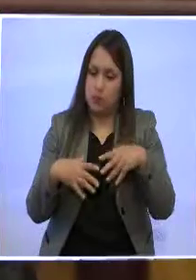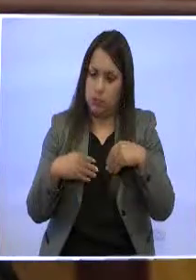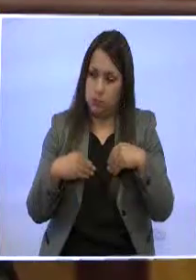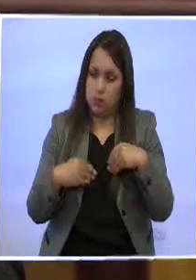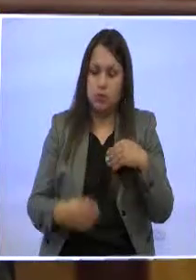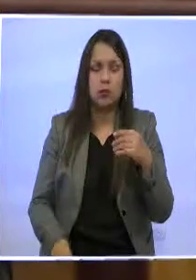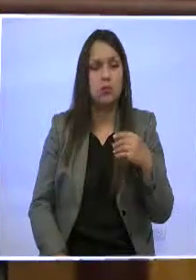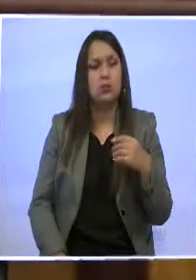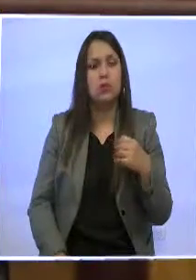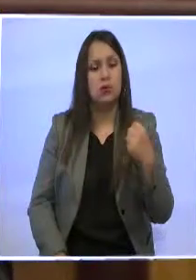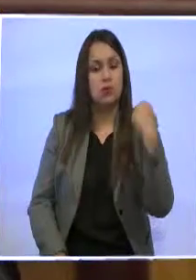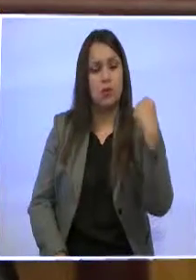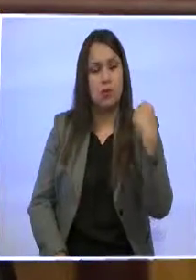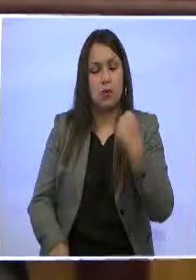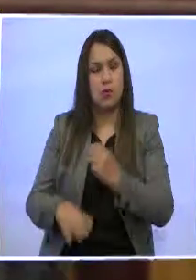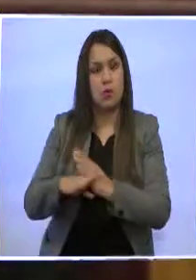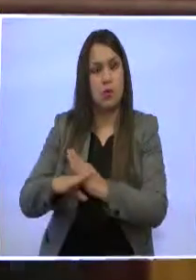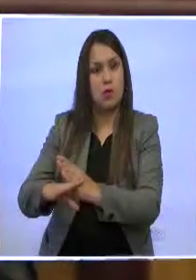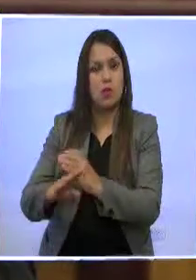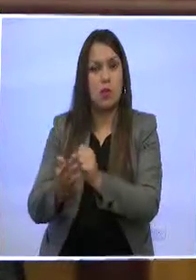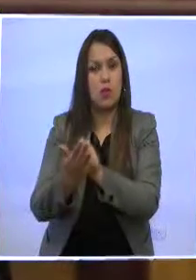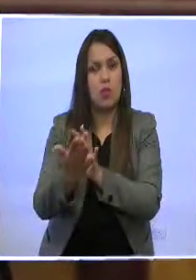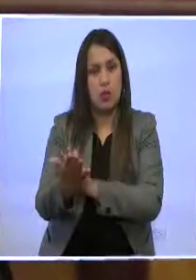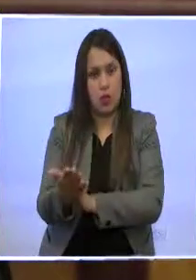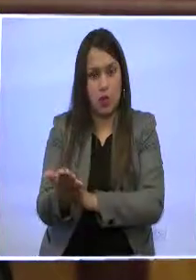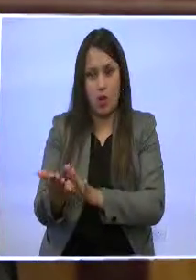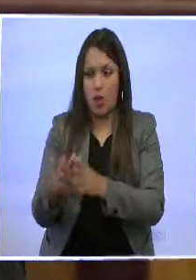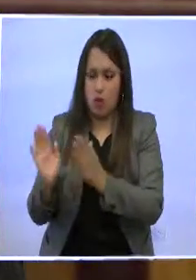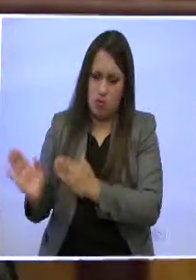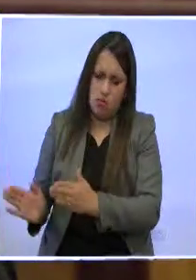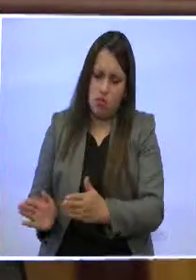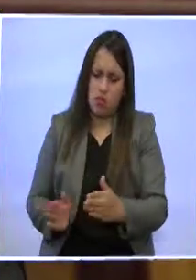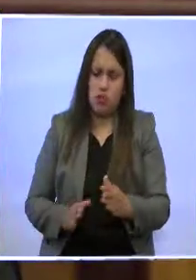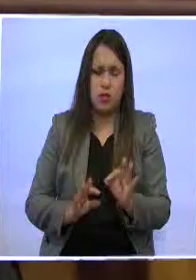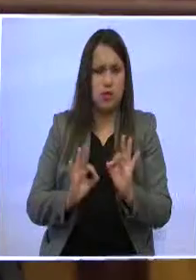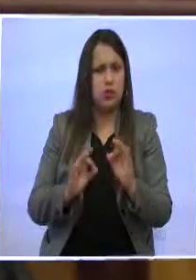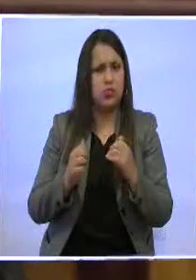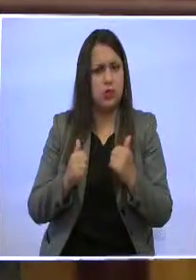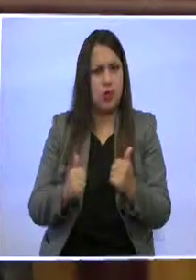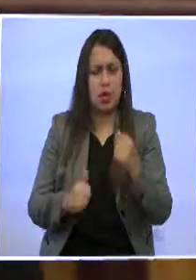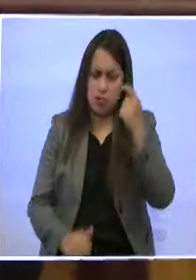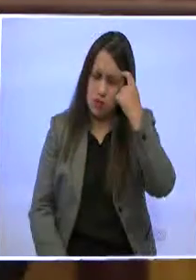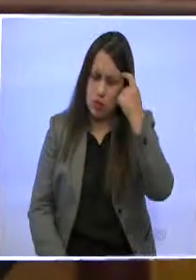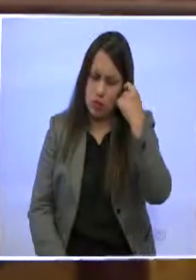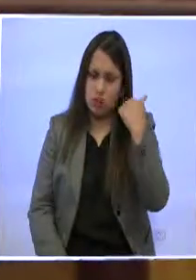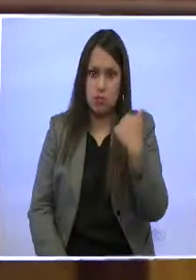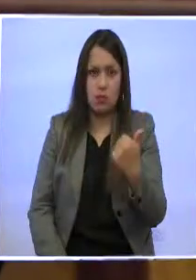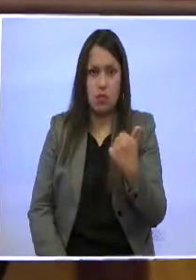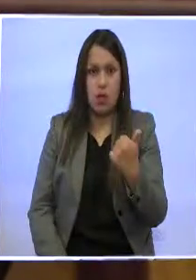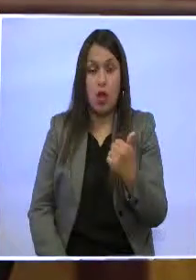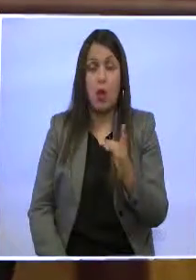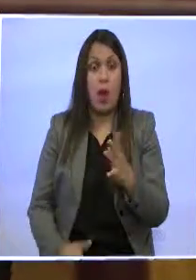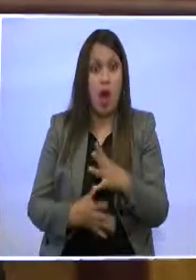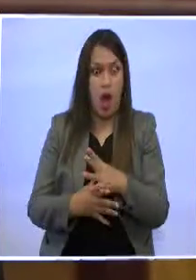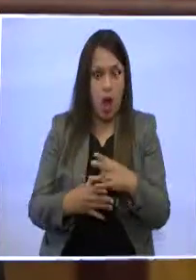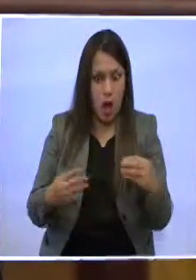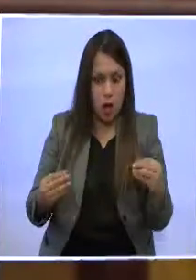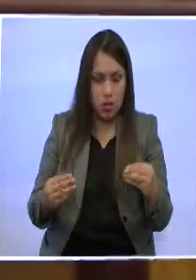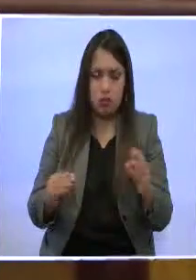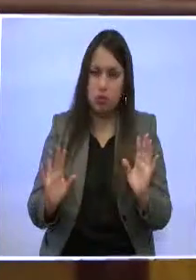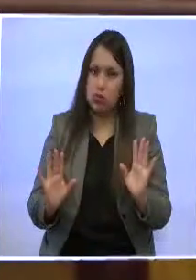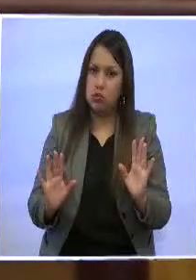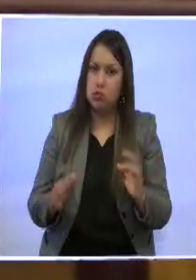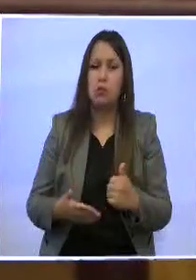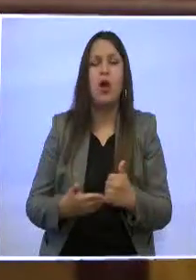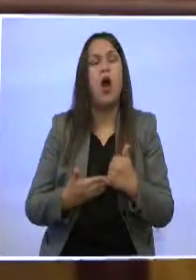y defendimos el proyecto. Un proyecto bien planificado, un proyecto pensado, no como la solución, sino como una